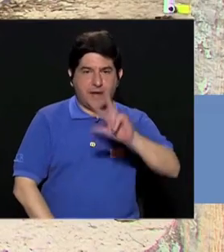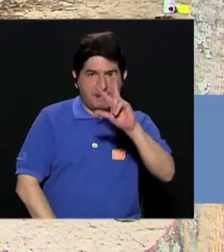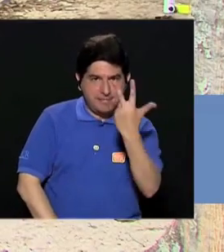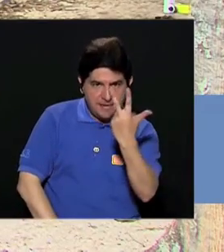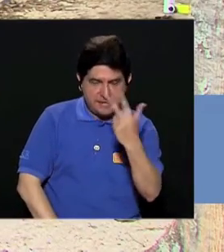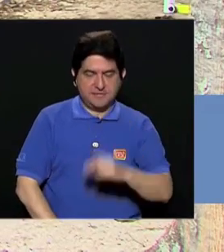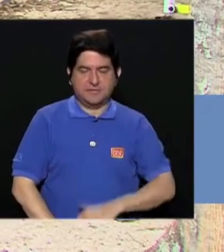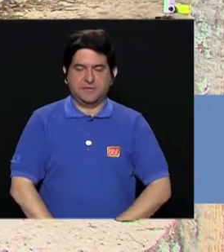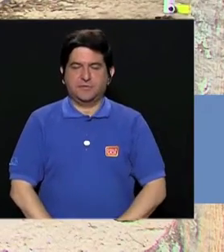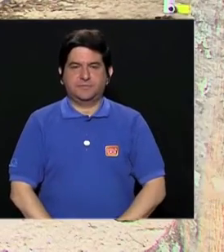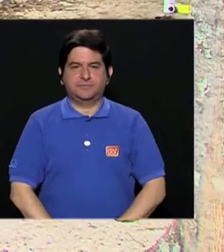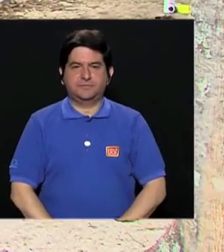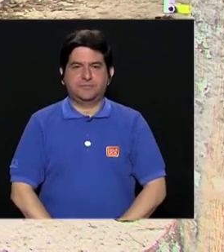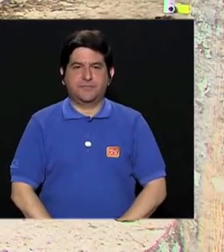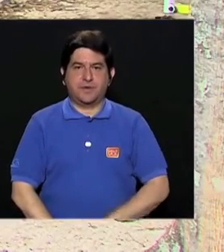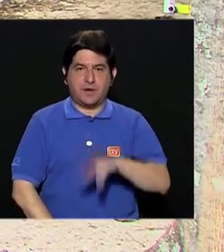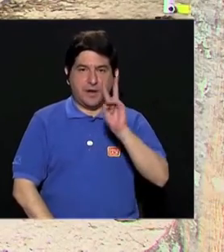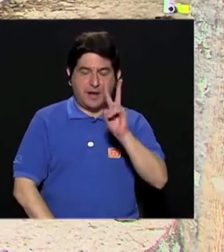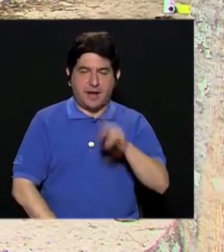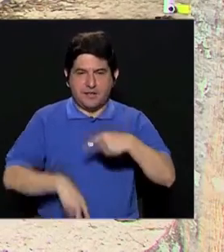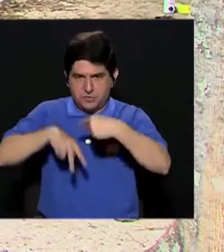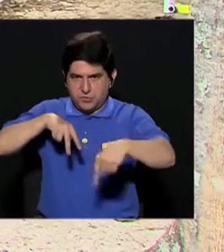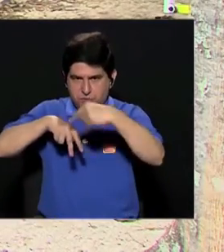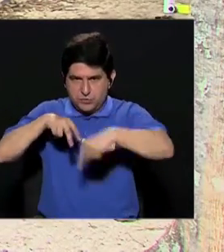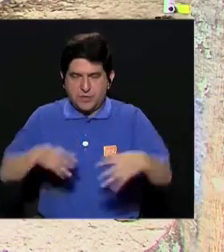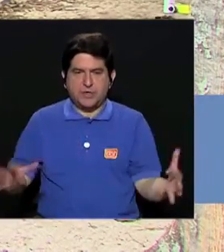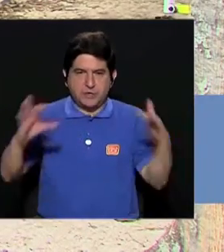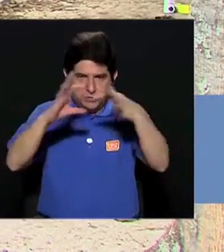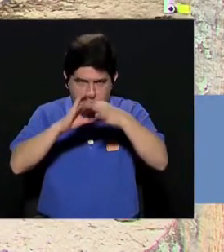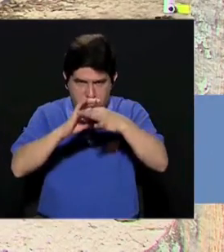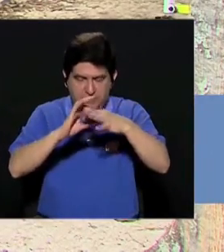El tercer ejercicio que vamos a hacer es las dos piernas juntas.